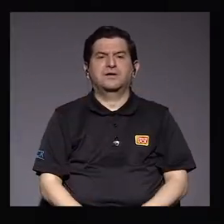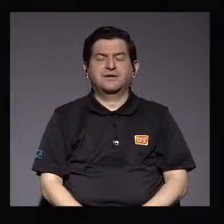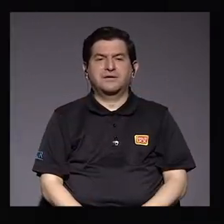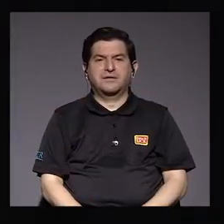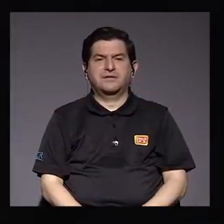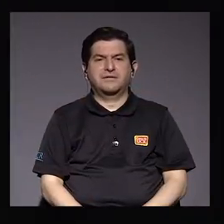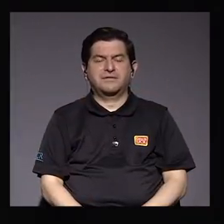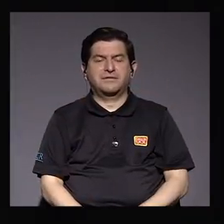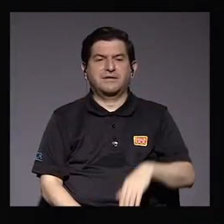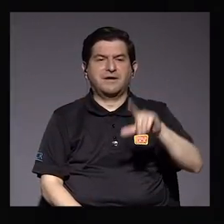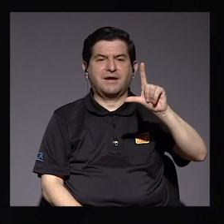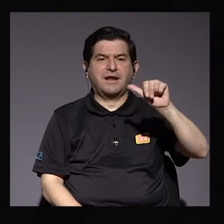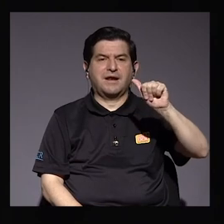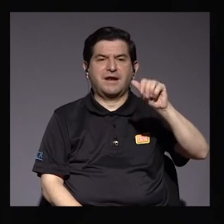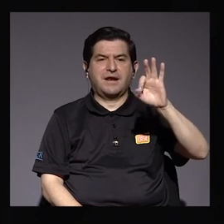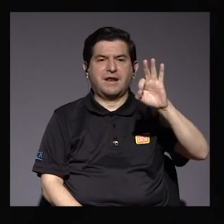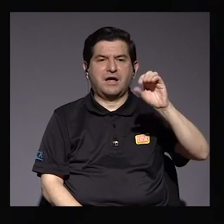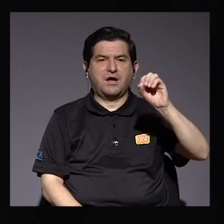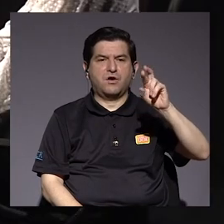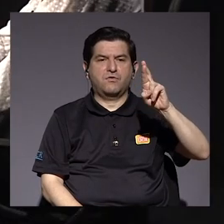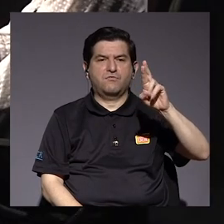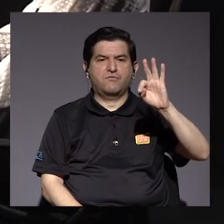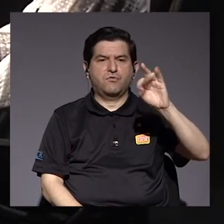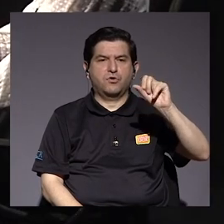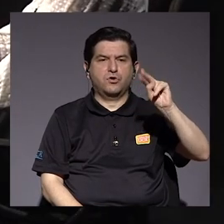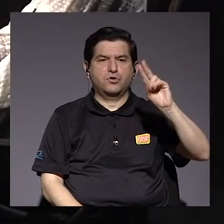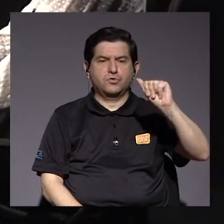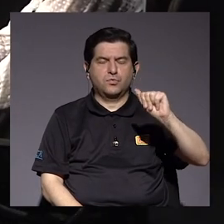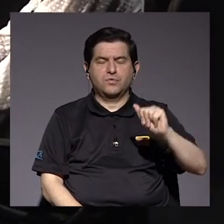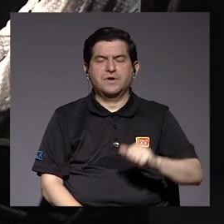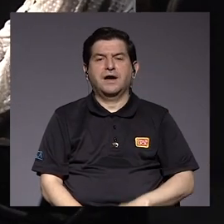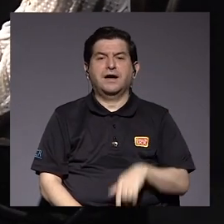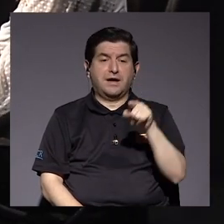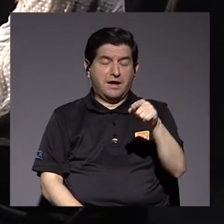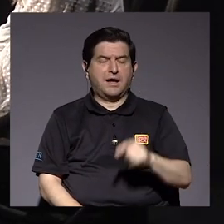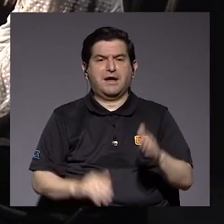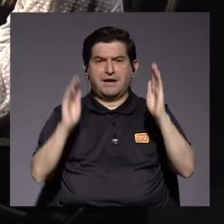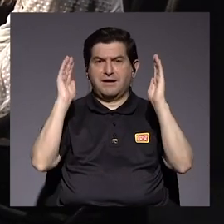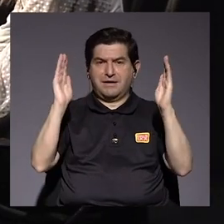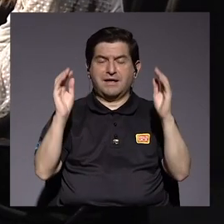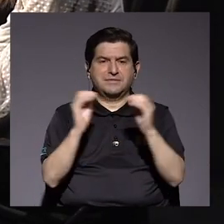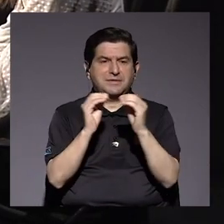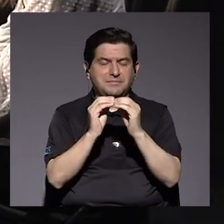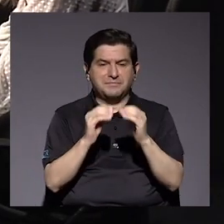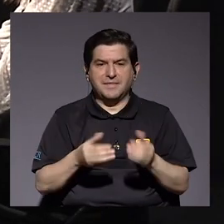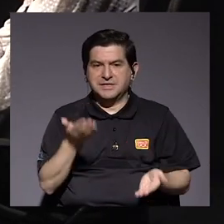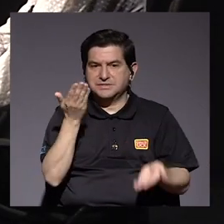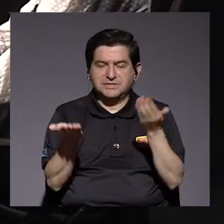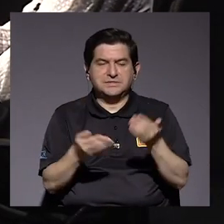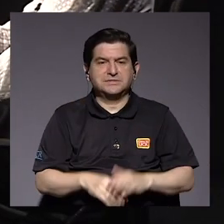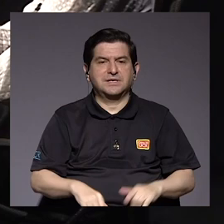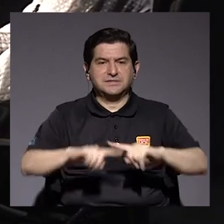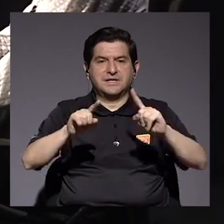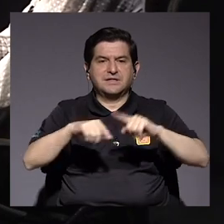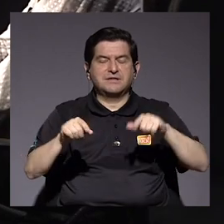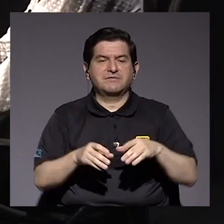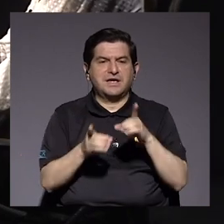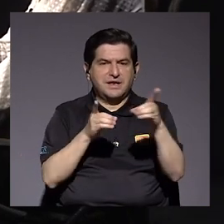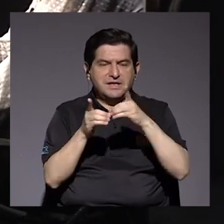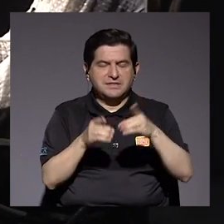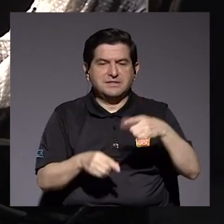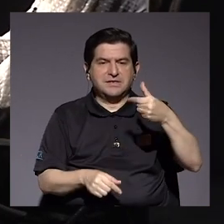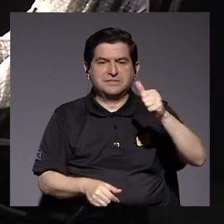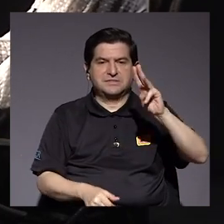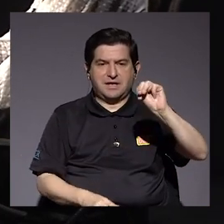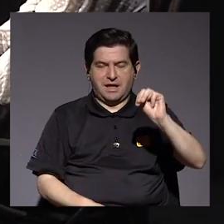fortuna de San Carlos es un distrito enorme es un distrito mucho más grande que un montón de cantones del GAM es un distrito al